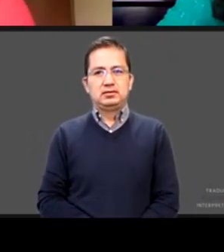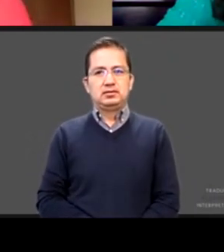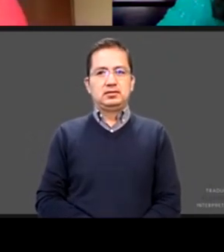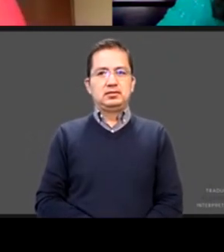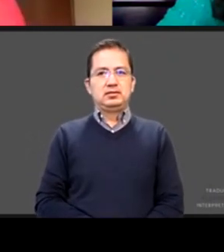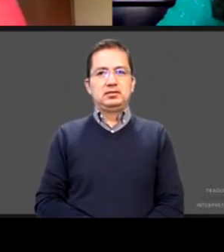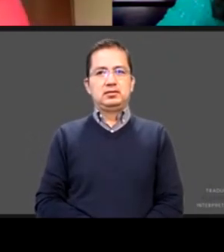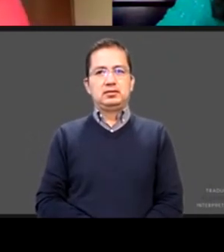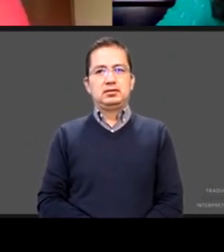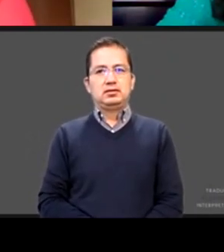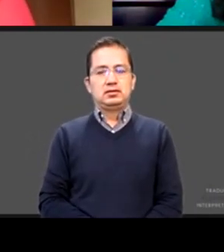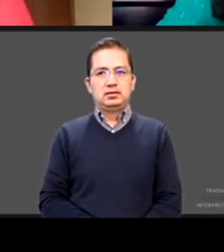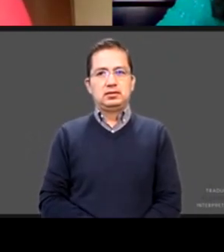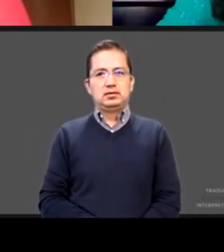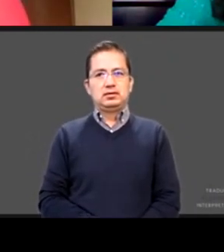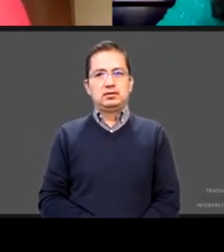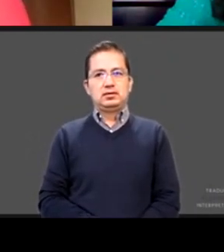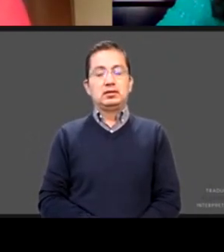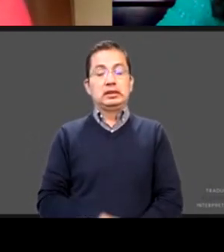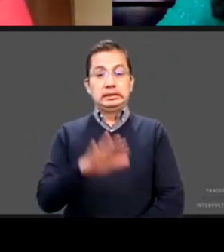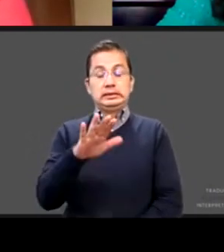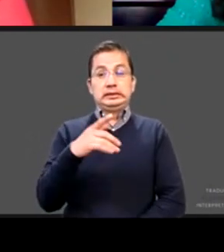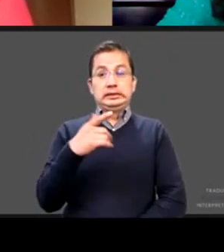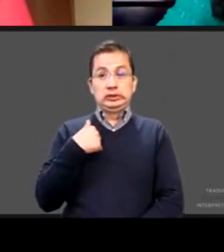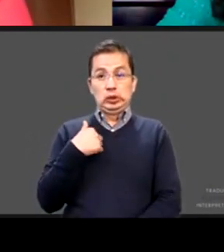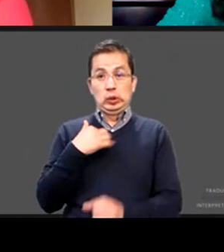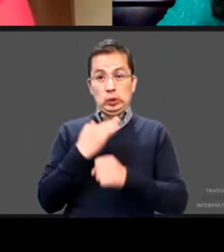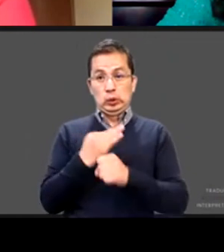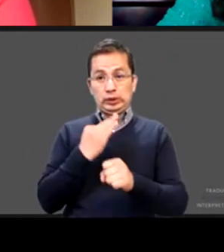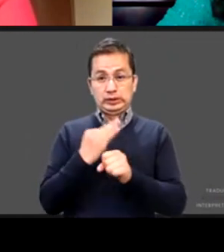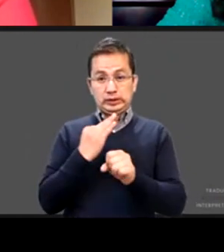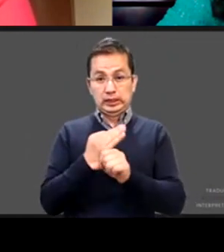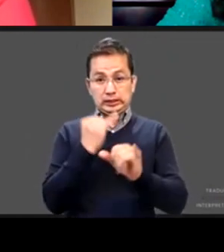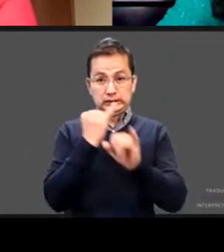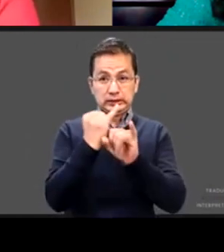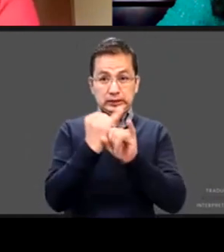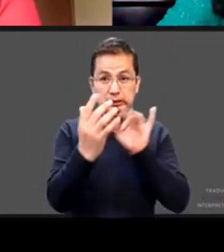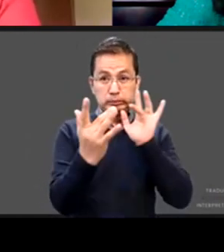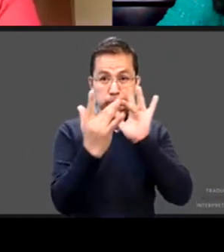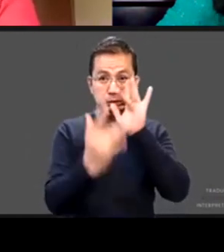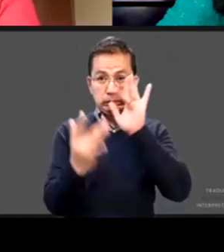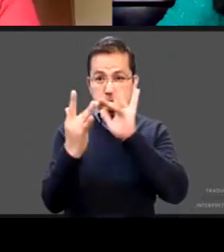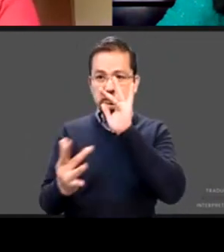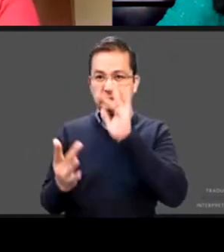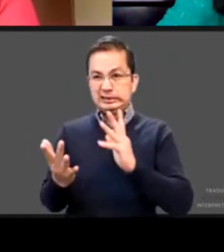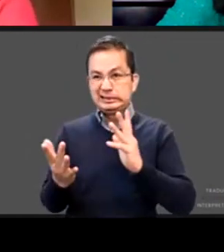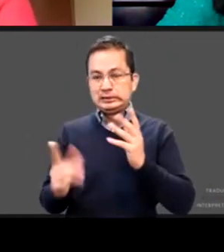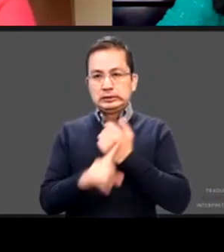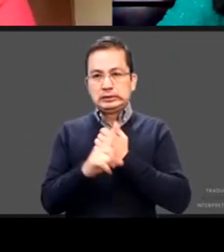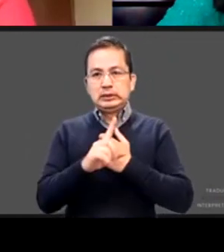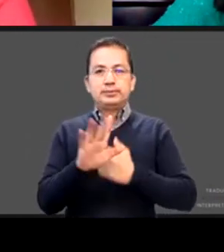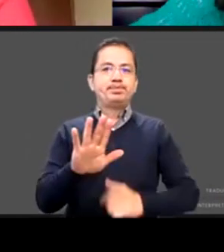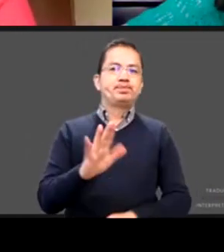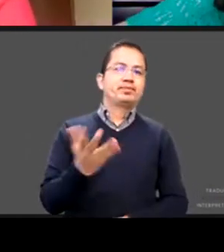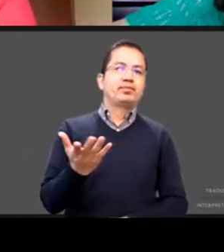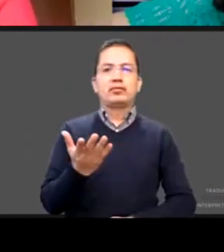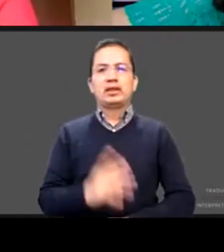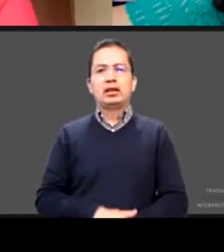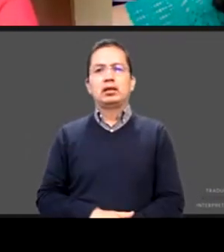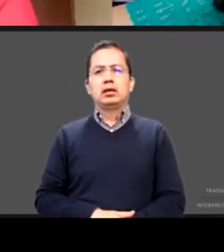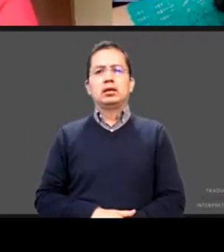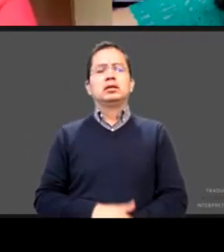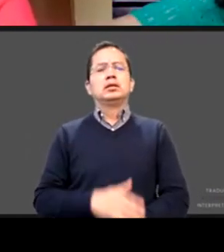seguramente por visto estoy teniendo problemas con la red entiendo que nadie más y quizás Toño